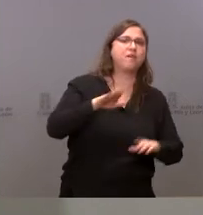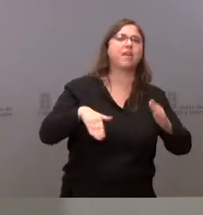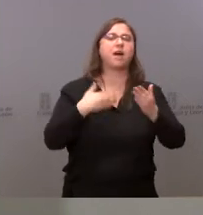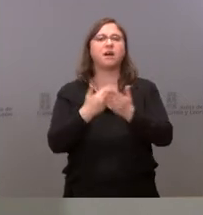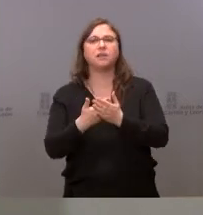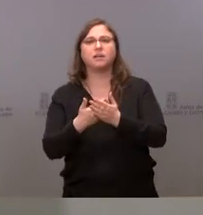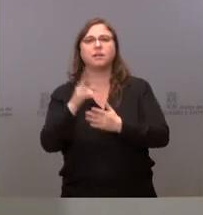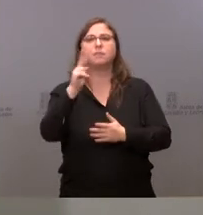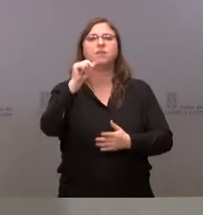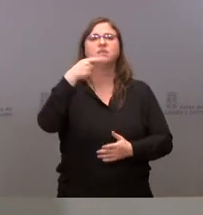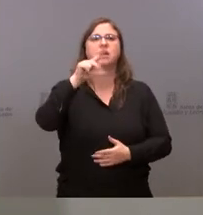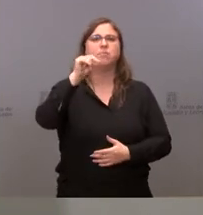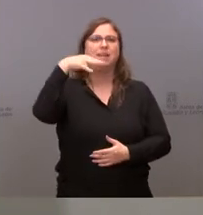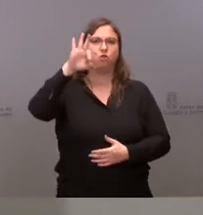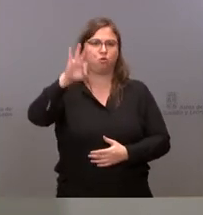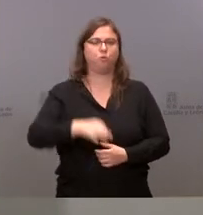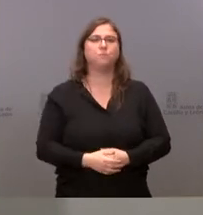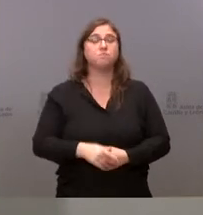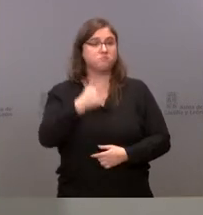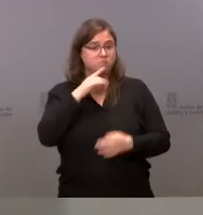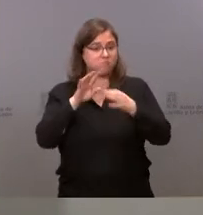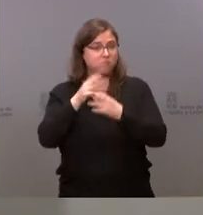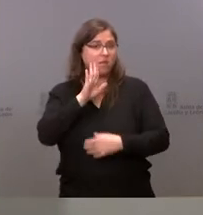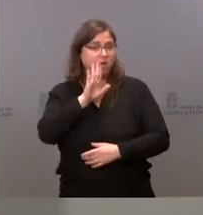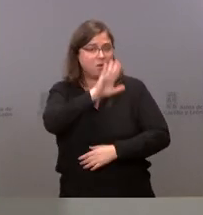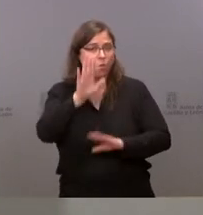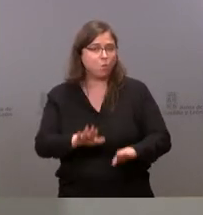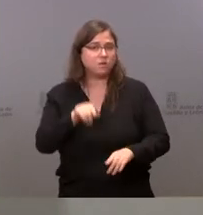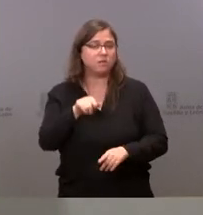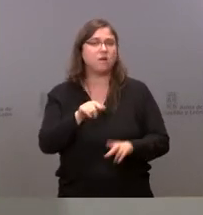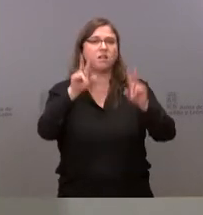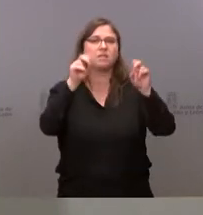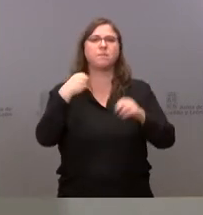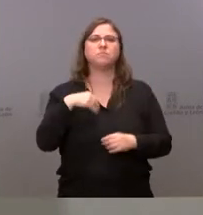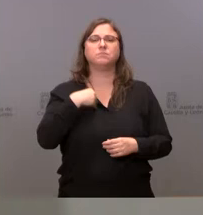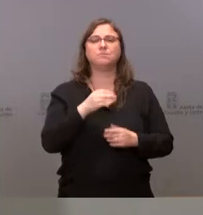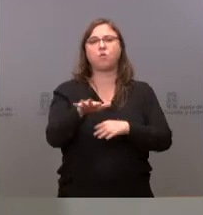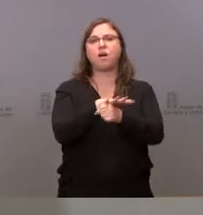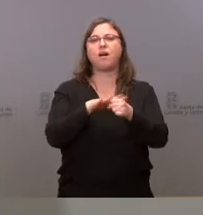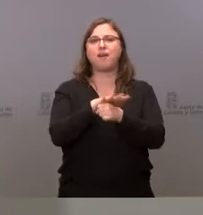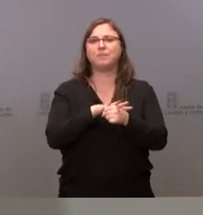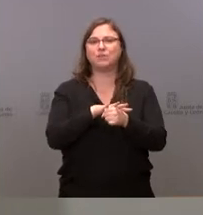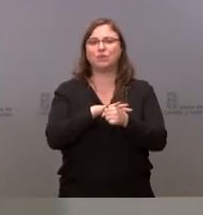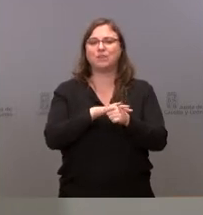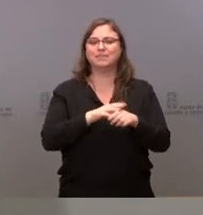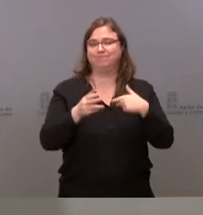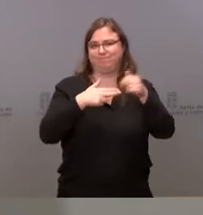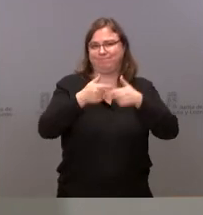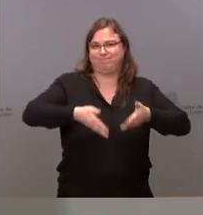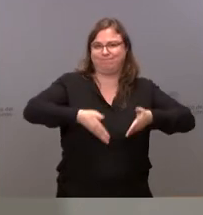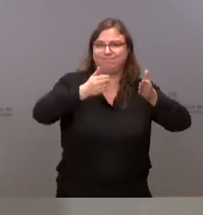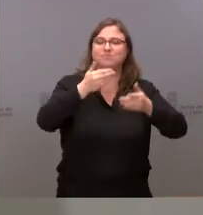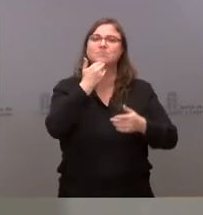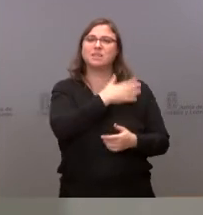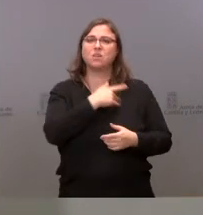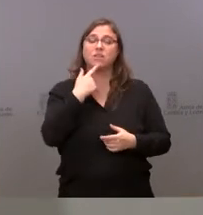Villablino. En relación con esta misma cuestión del ámbito de las infraestructuras, tengo que